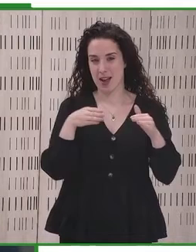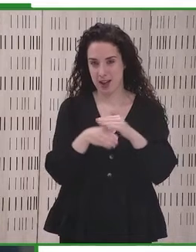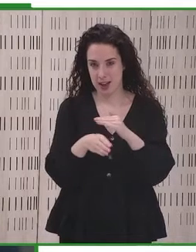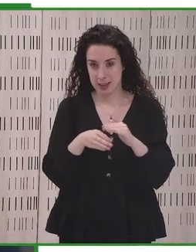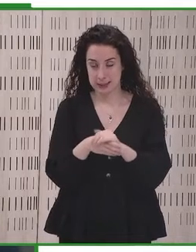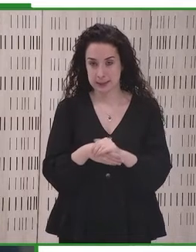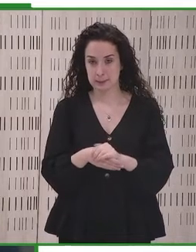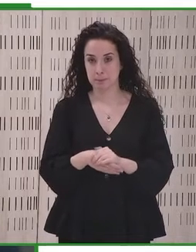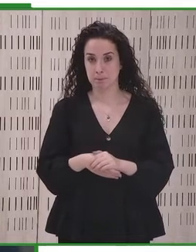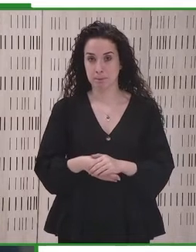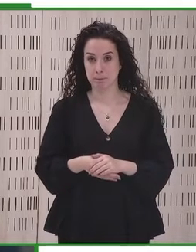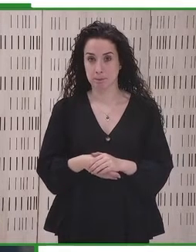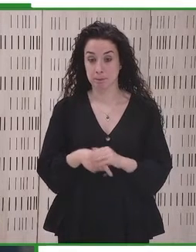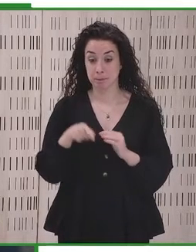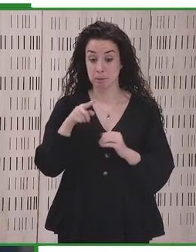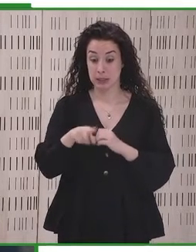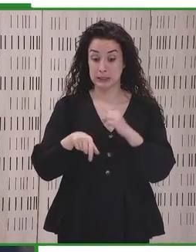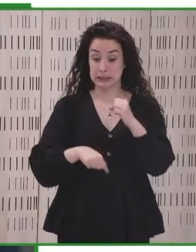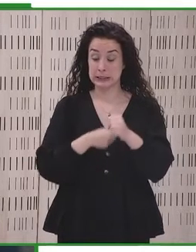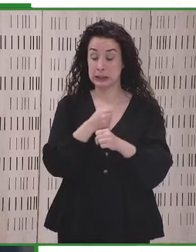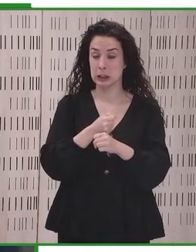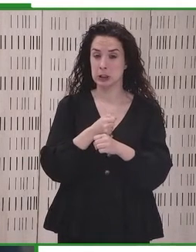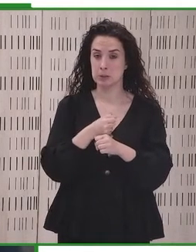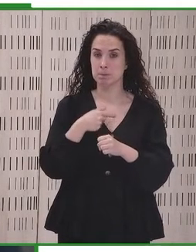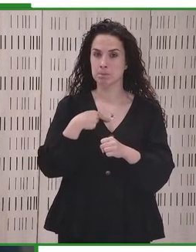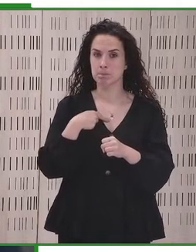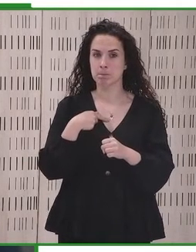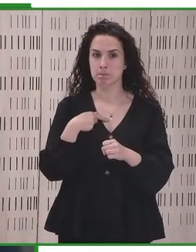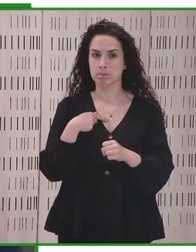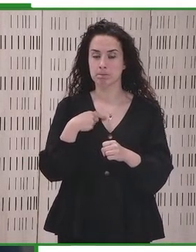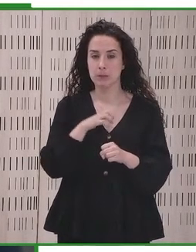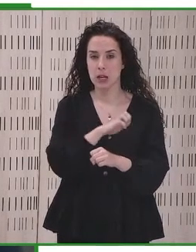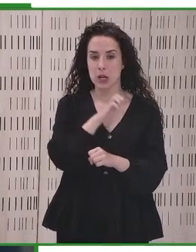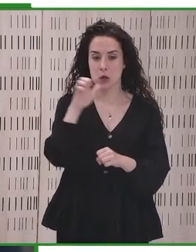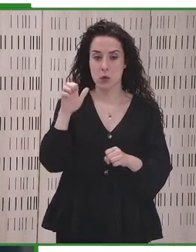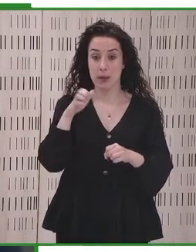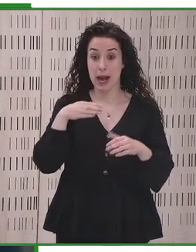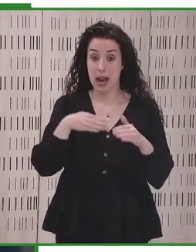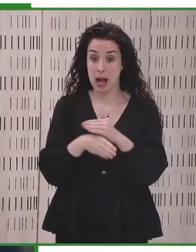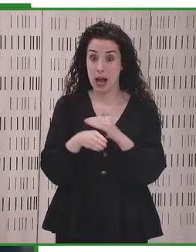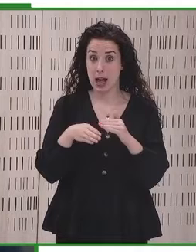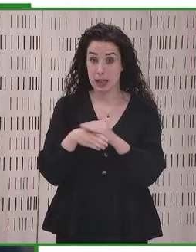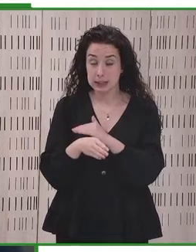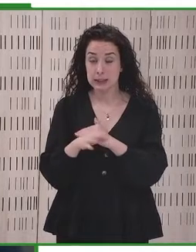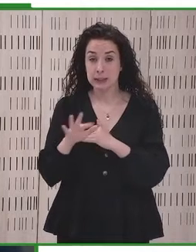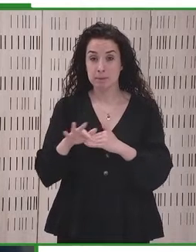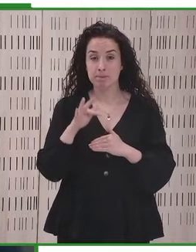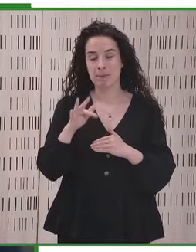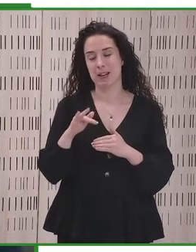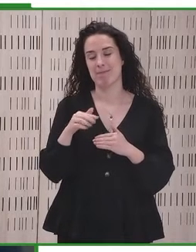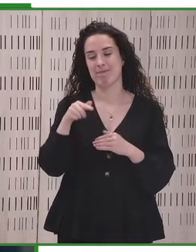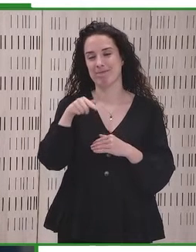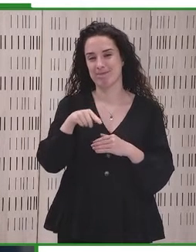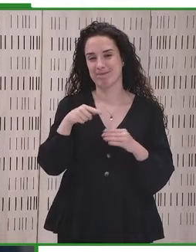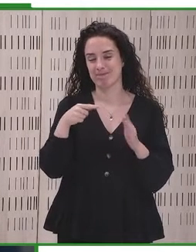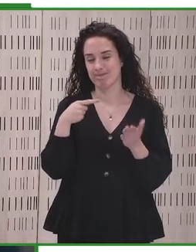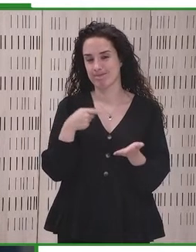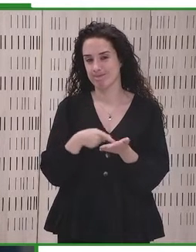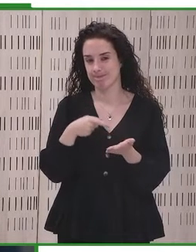about accessibility. Here I would like to refer to the European Ley